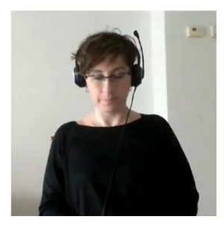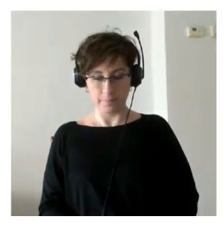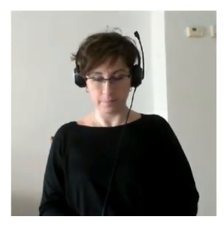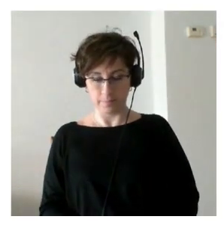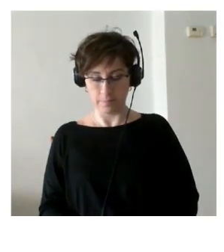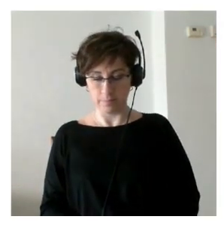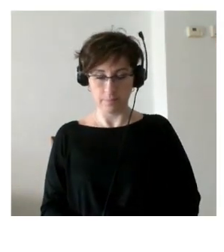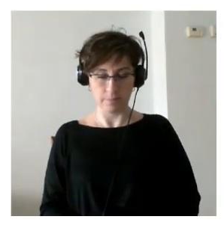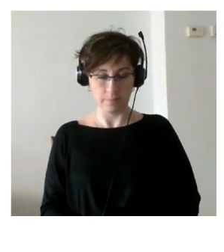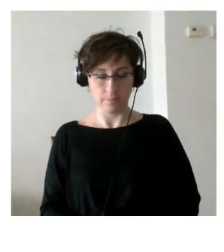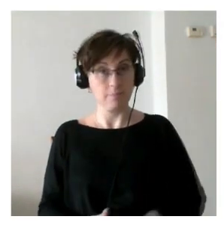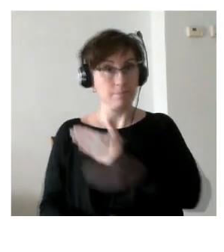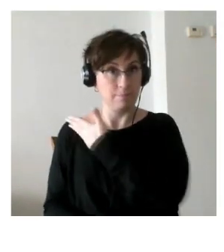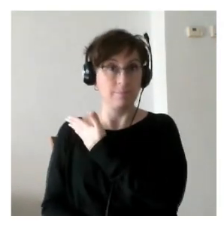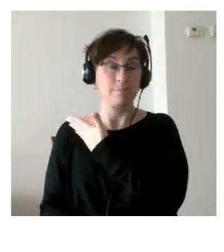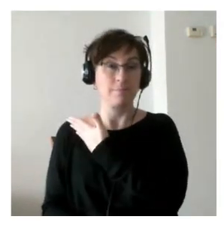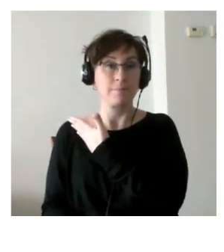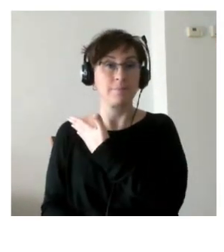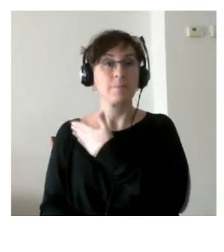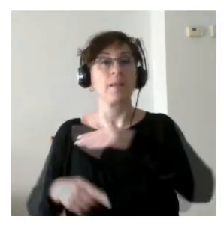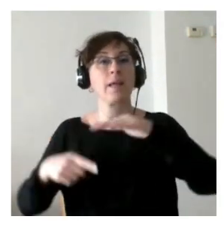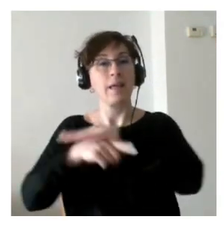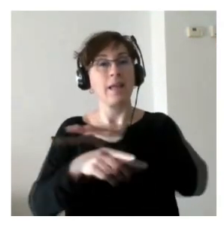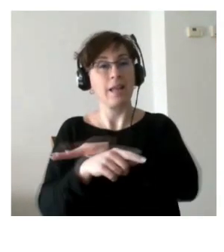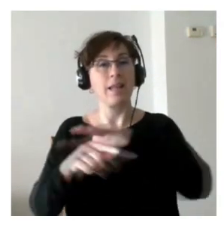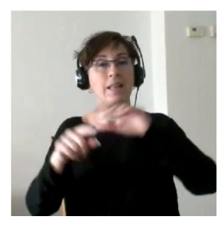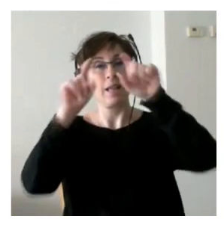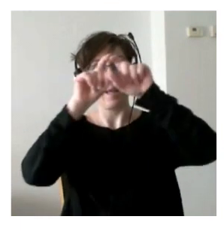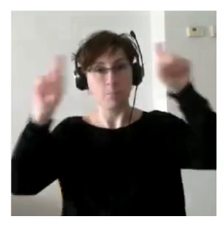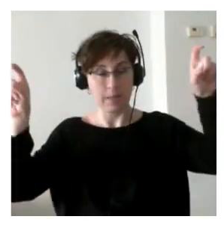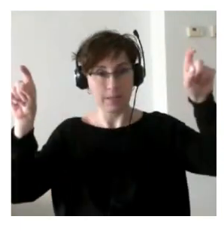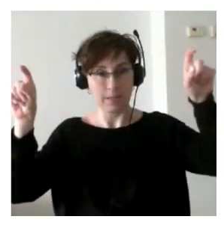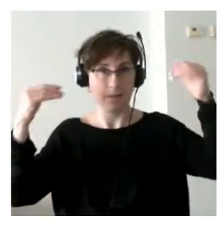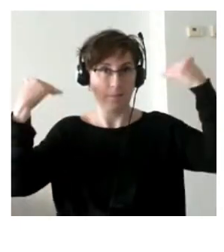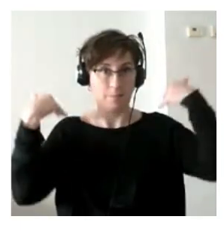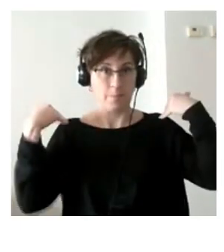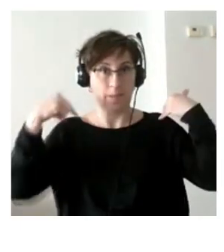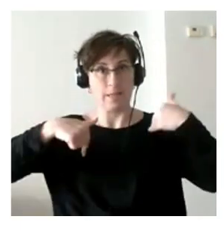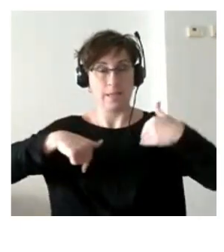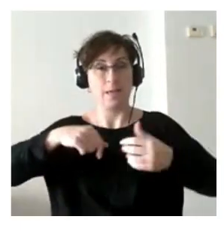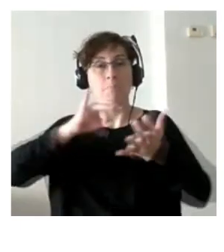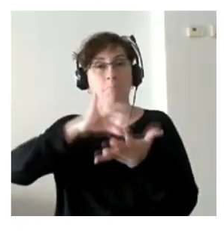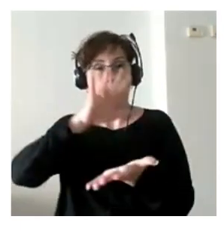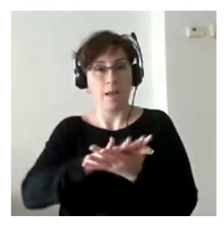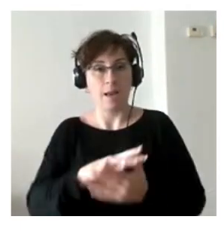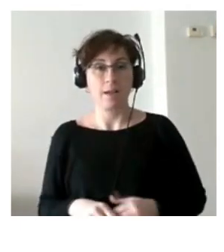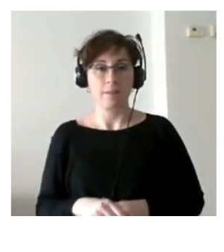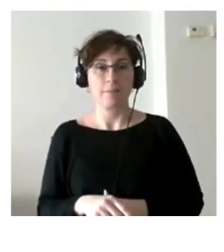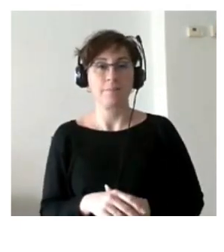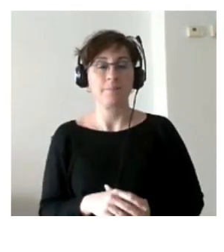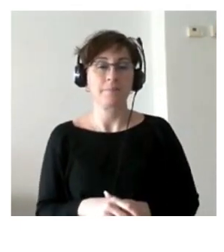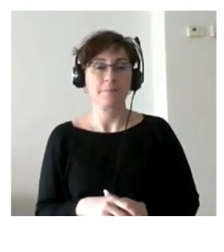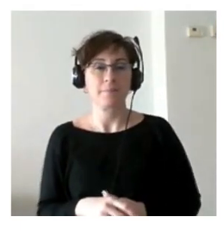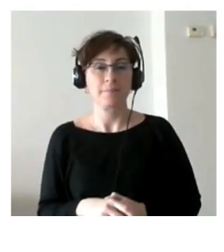es Antonio Miguel Vallejo Luque gerente de la empresa Laurocistus Bio de aquí de la provincia de Málaga bueno Andalucía ¿cuál es el